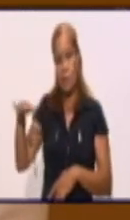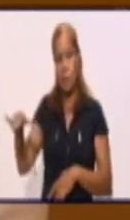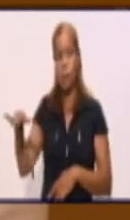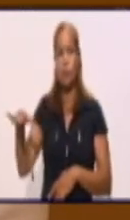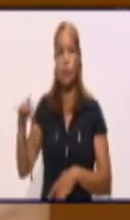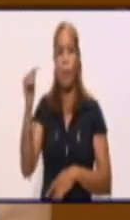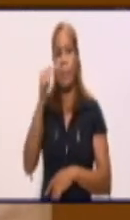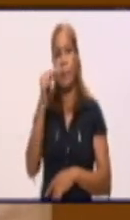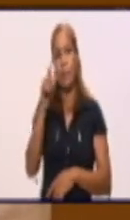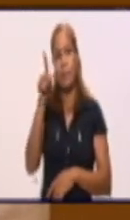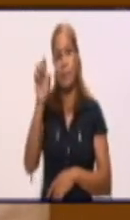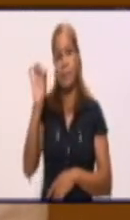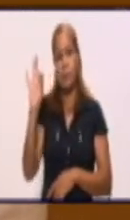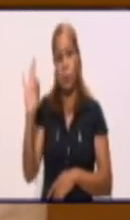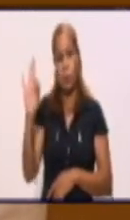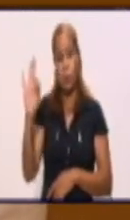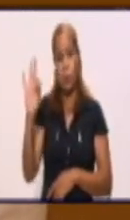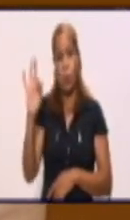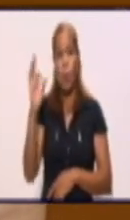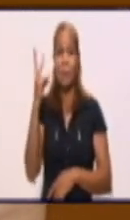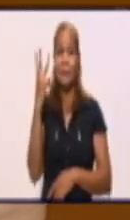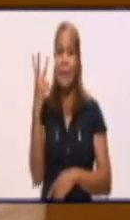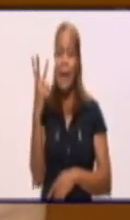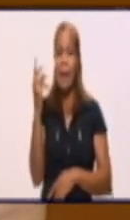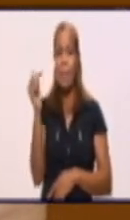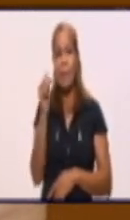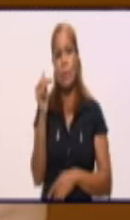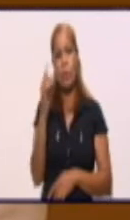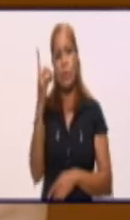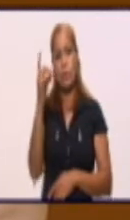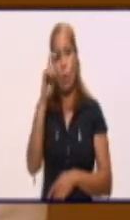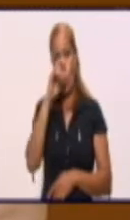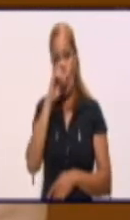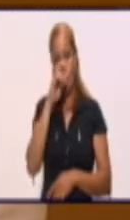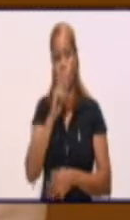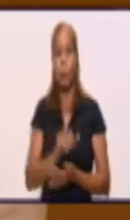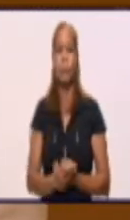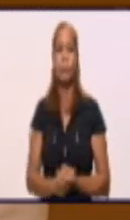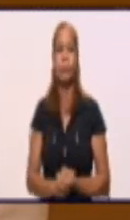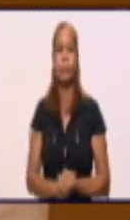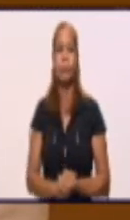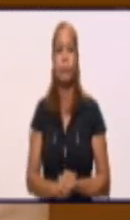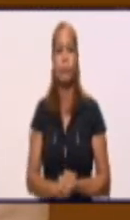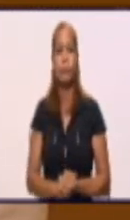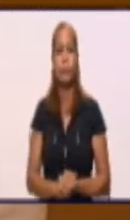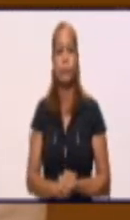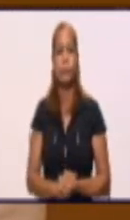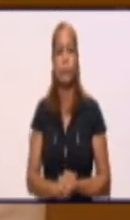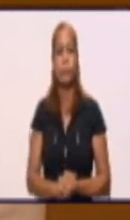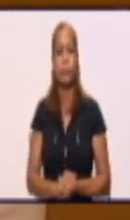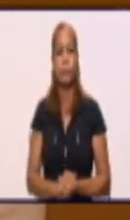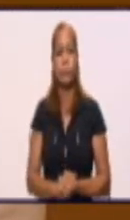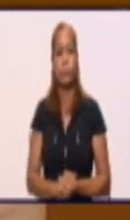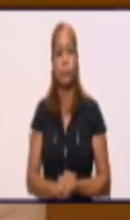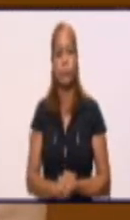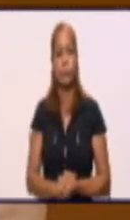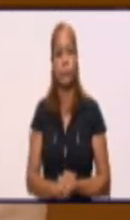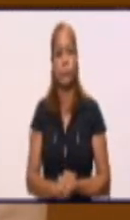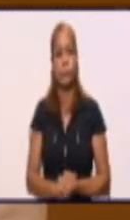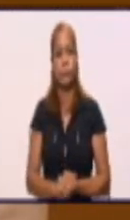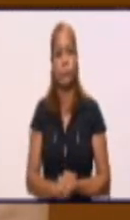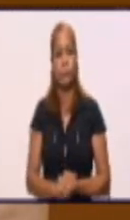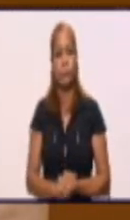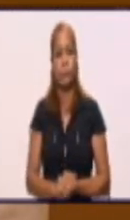De ellos, 3 fueron menores de un año. Y ascendemos a la cifra de 1.386 personas en este grupo de edad reportado.